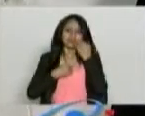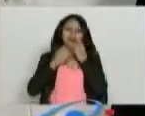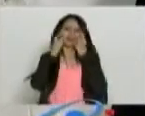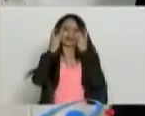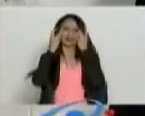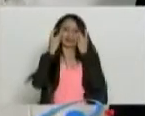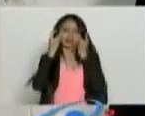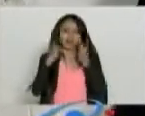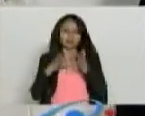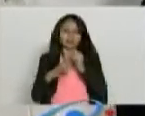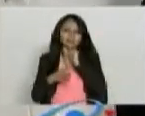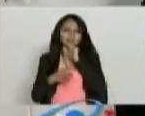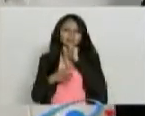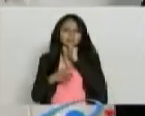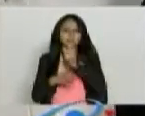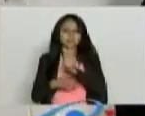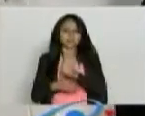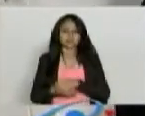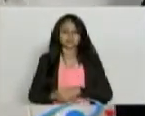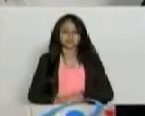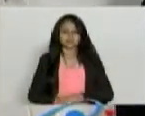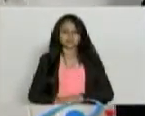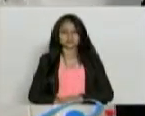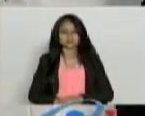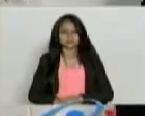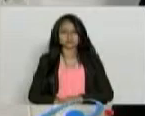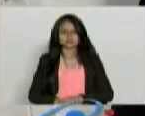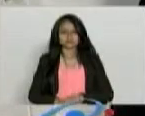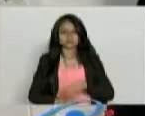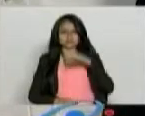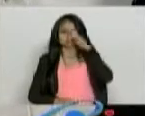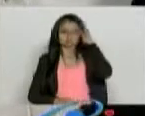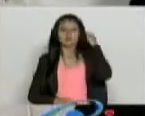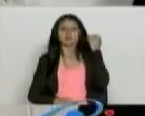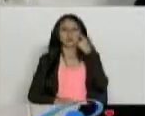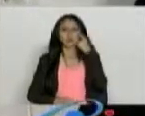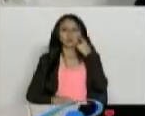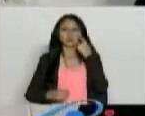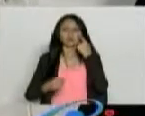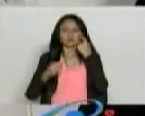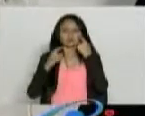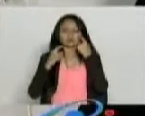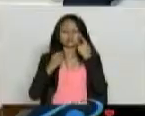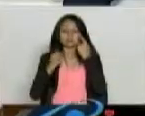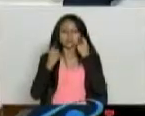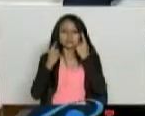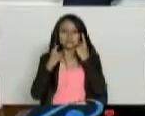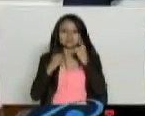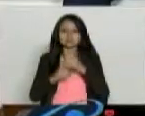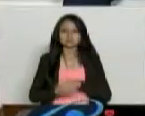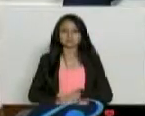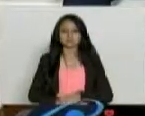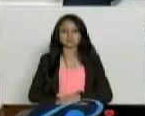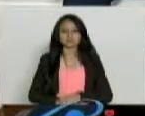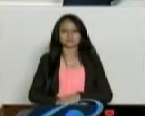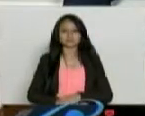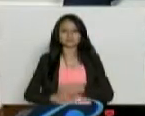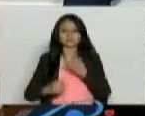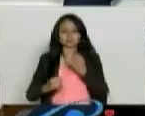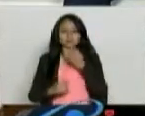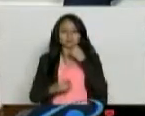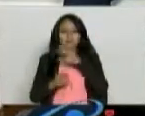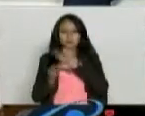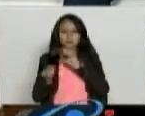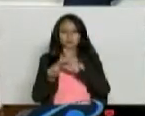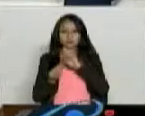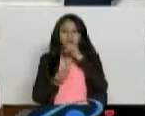no la peor enfermedad que pueda tener el cuerpo humano. Entonces hay que prestarle atención a esto. Tengo una niña de dos años